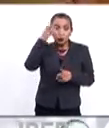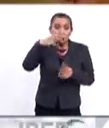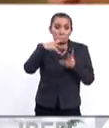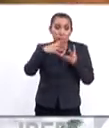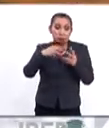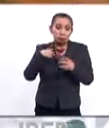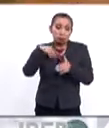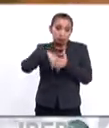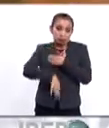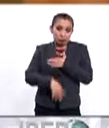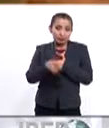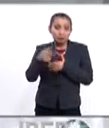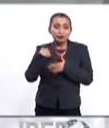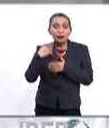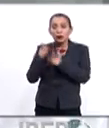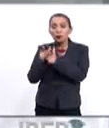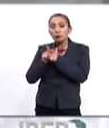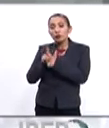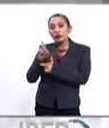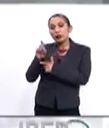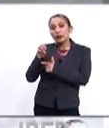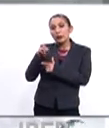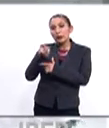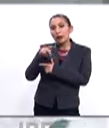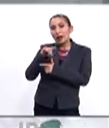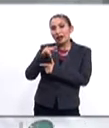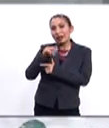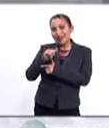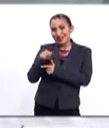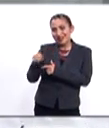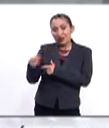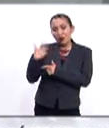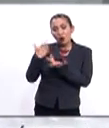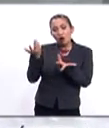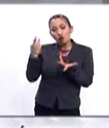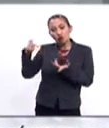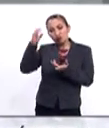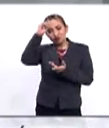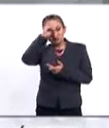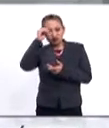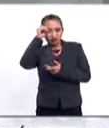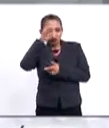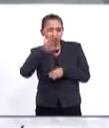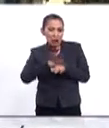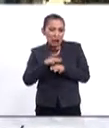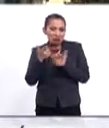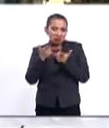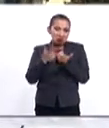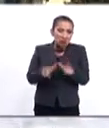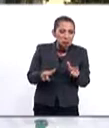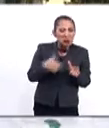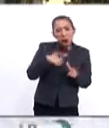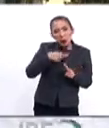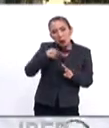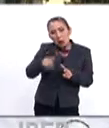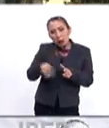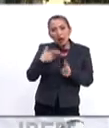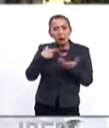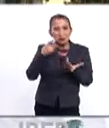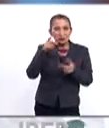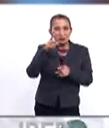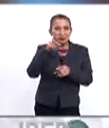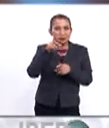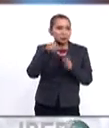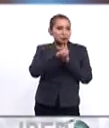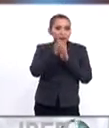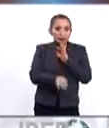Finalmente, los demócratas que tradicionalmente asumen posturas un poco más liberales en temas como precisamente